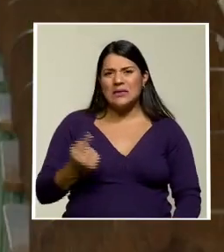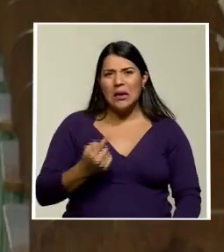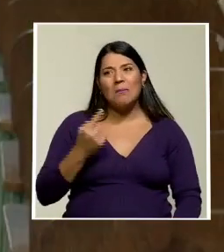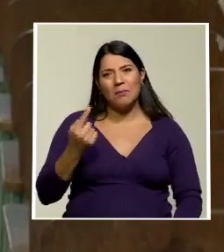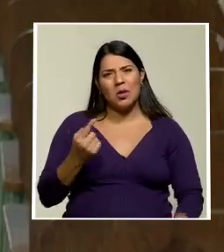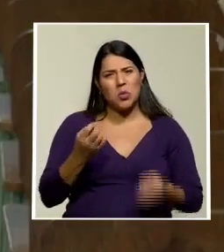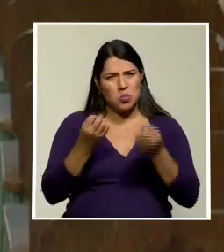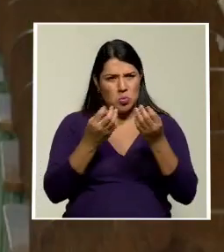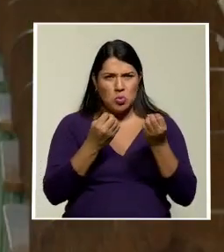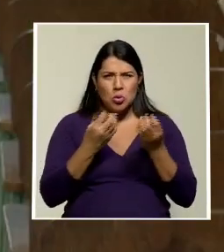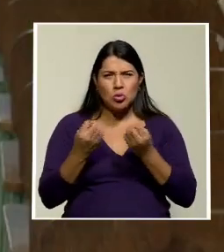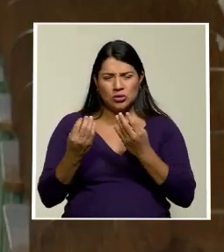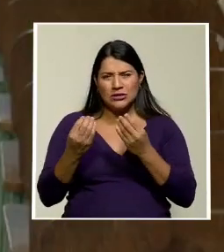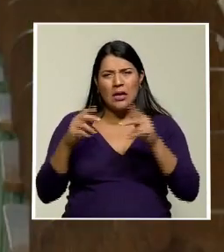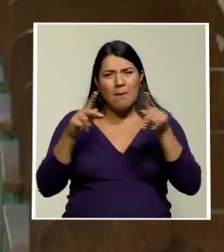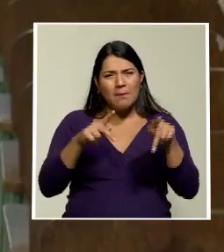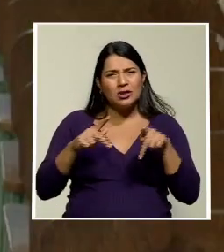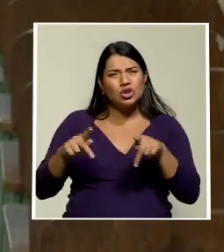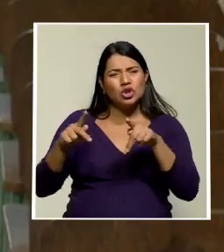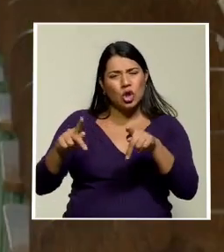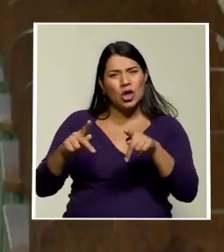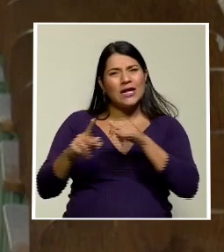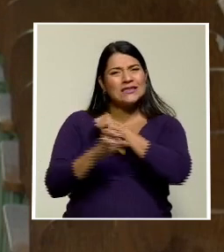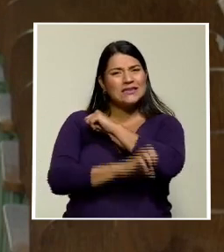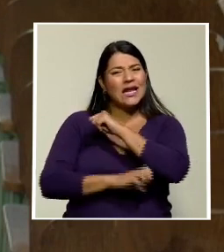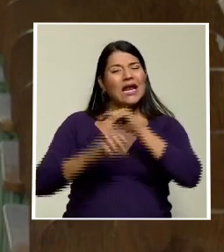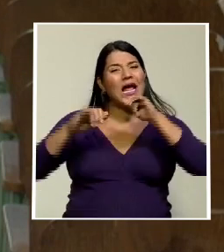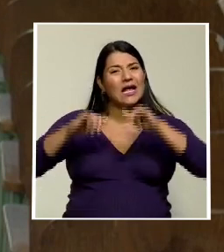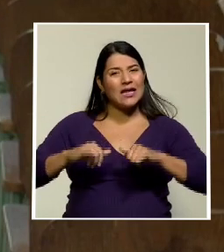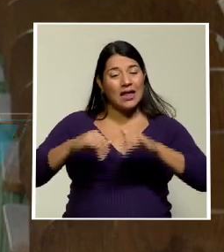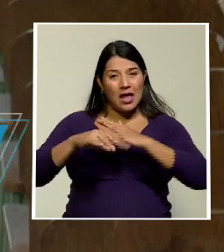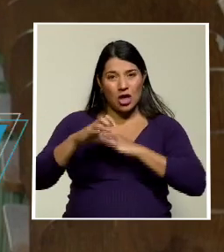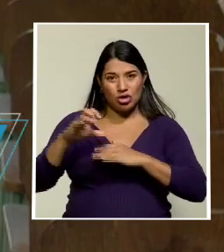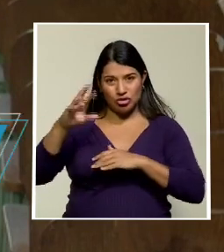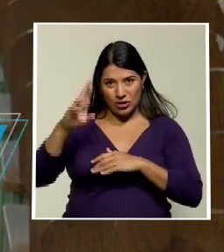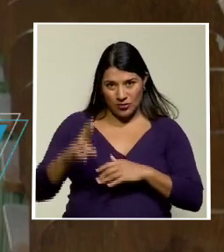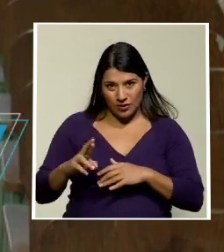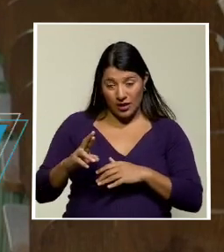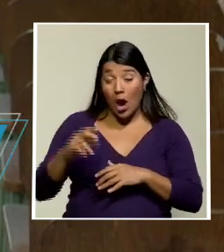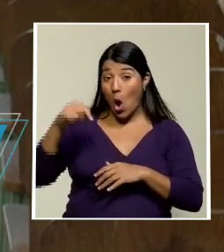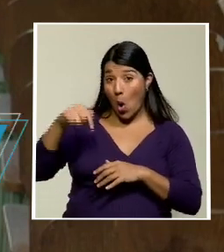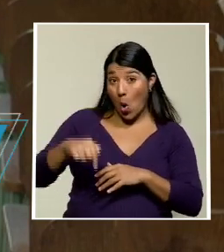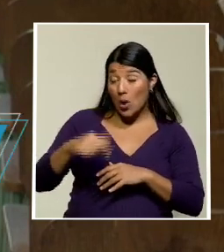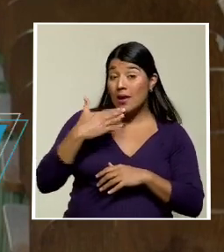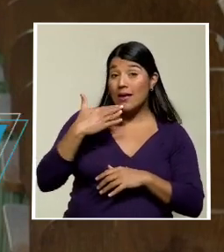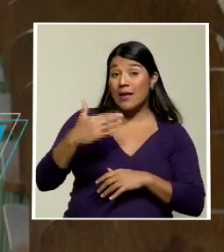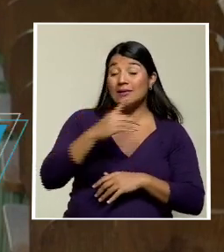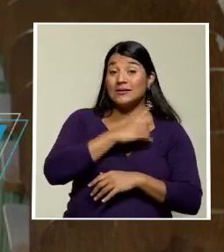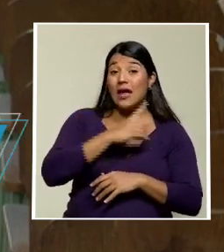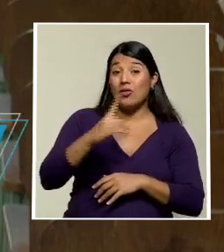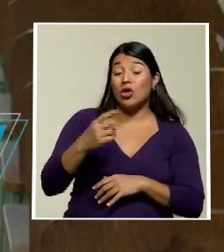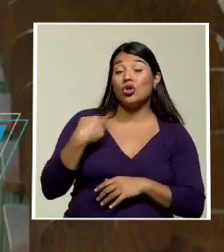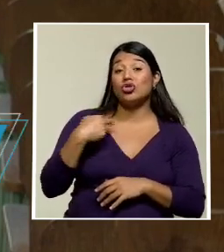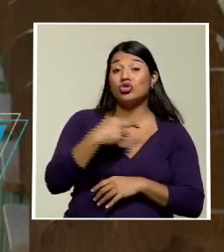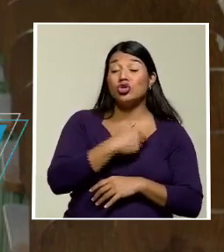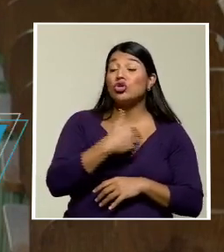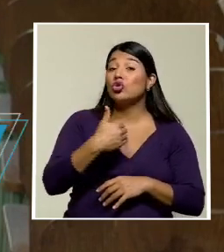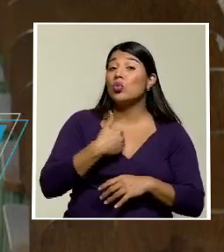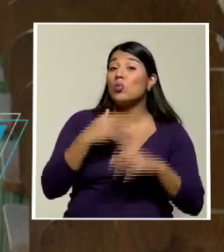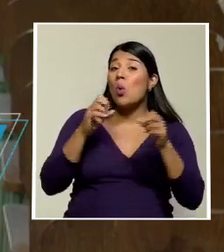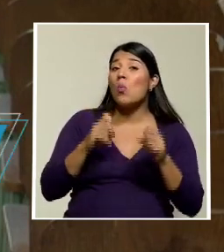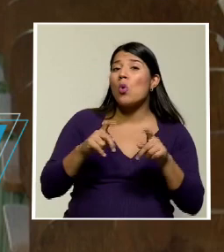importante que se queda en Costa Rica, dicho sea de paso, aquí el día de hoy, gracias a Dios, tuvimos la posibilidad de que una